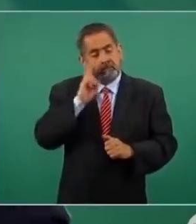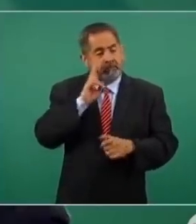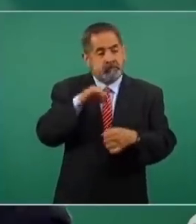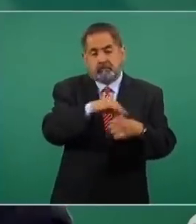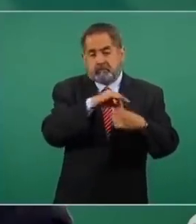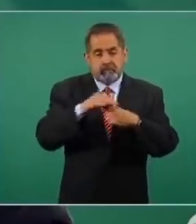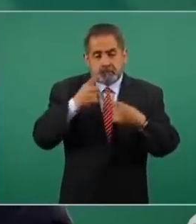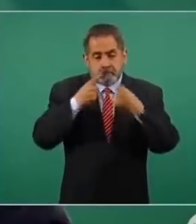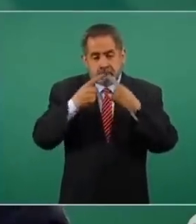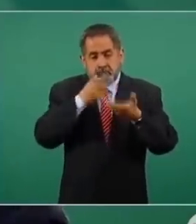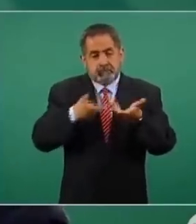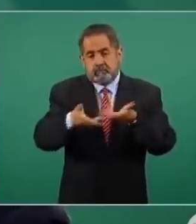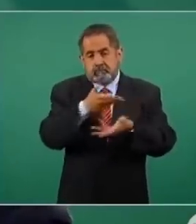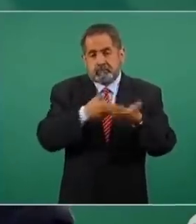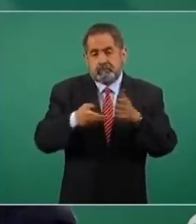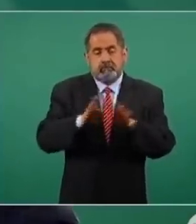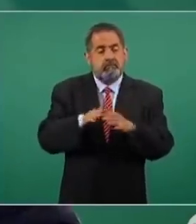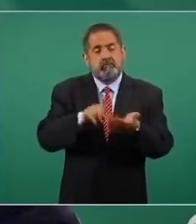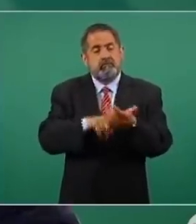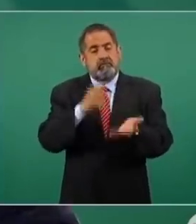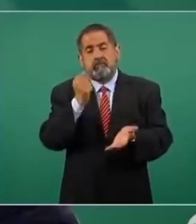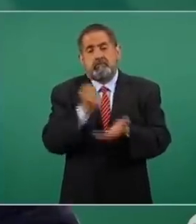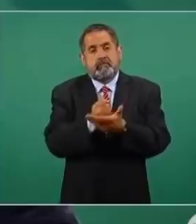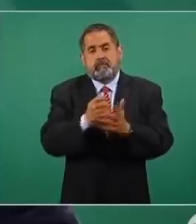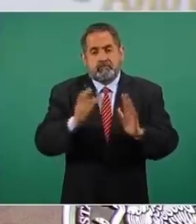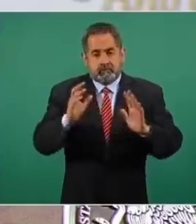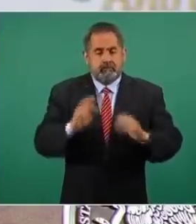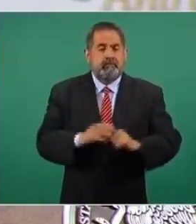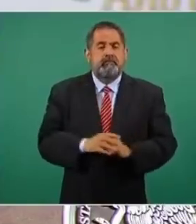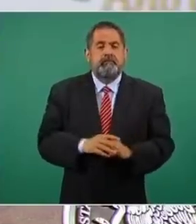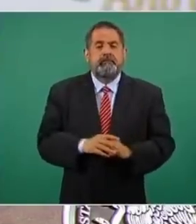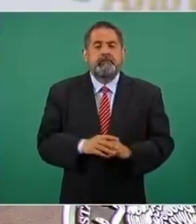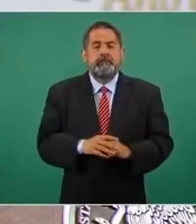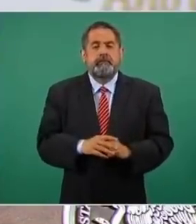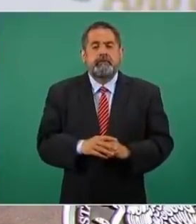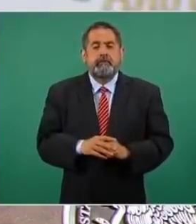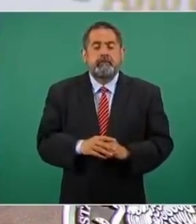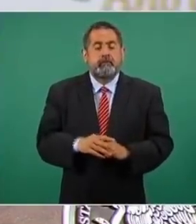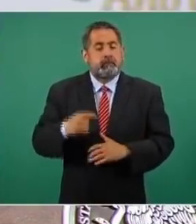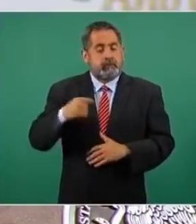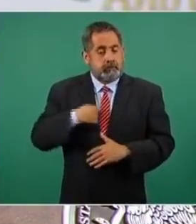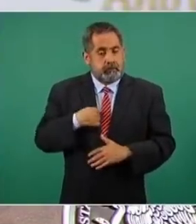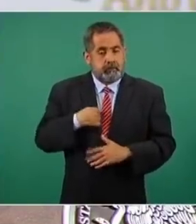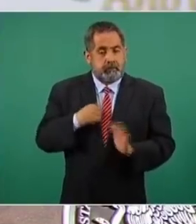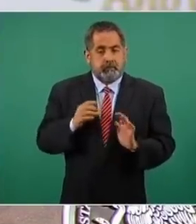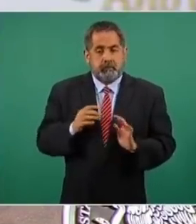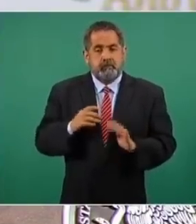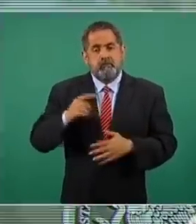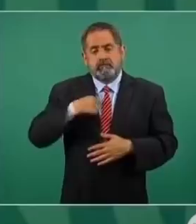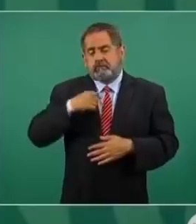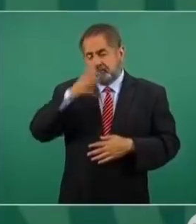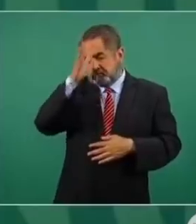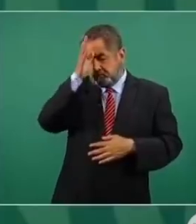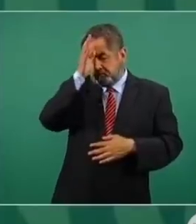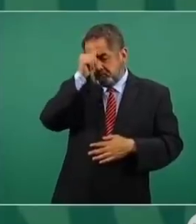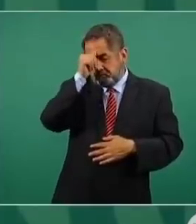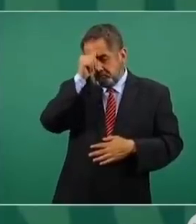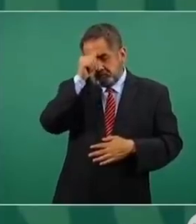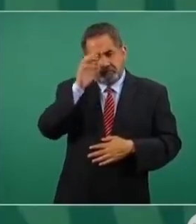a discutir y en su caso aprobar. yo estoy de acuerdo